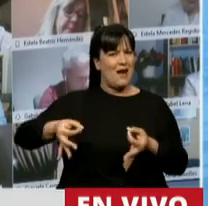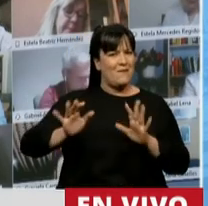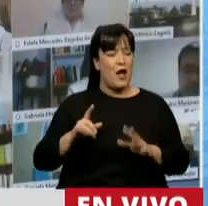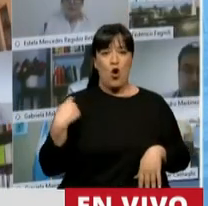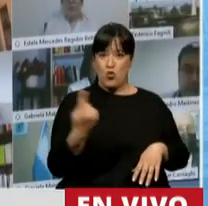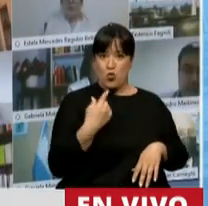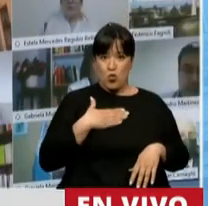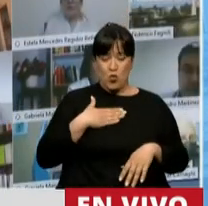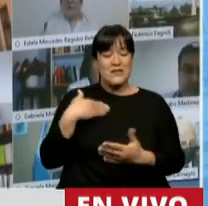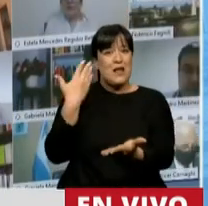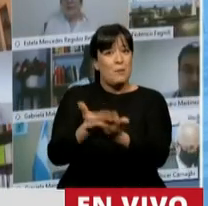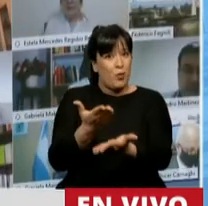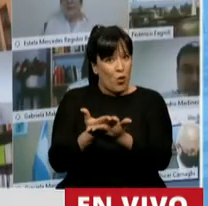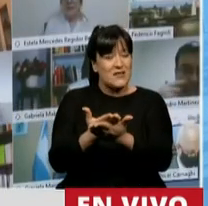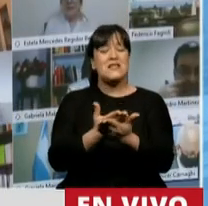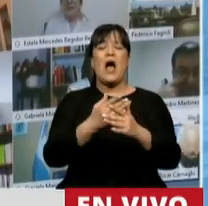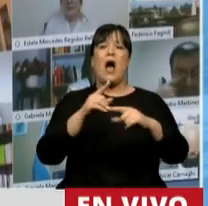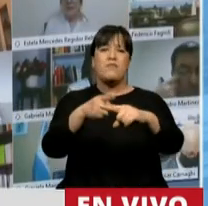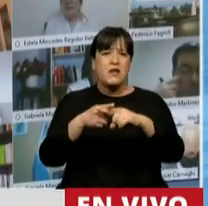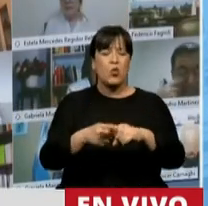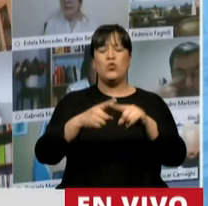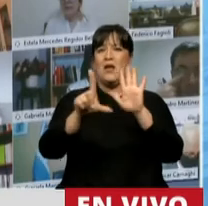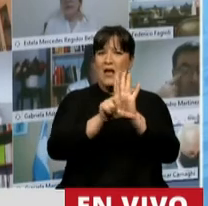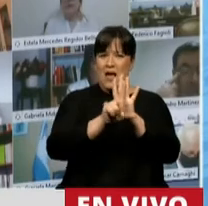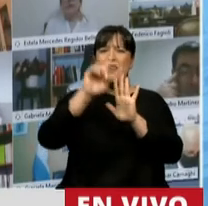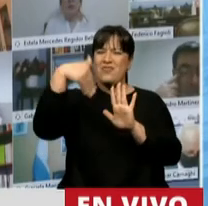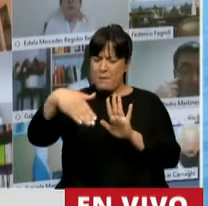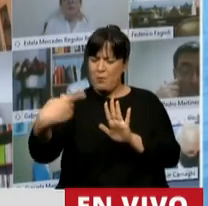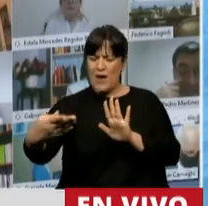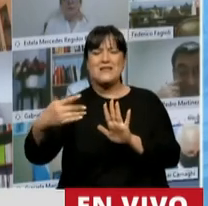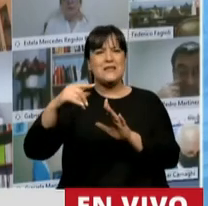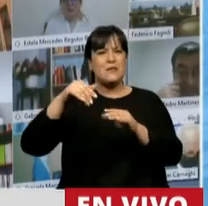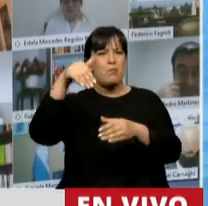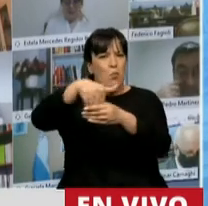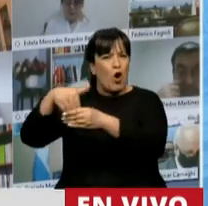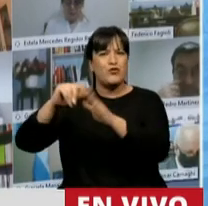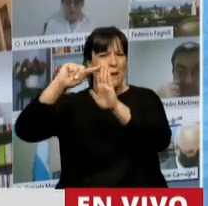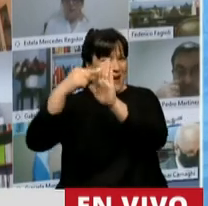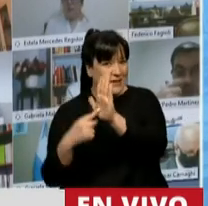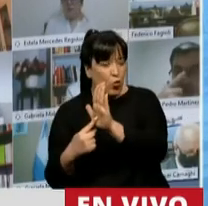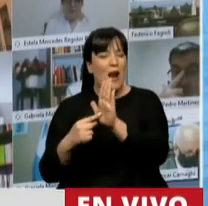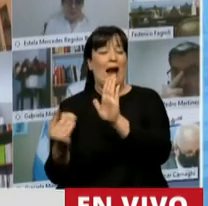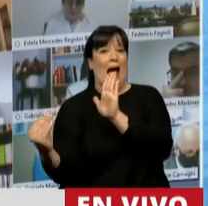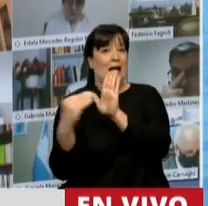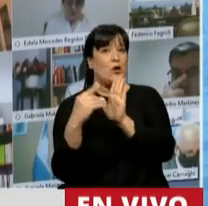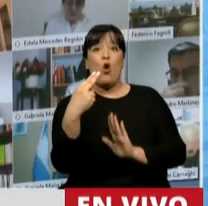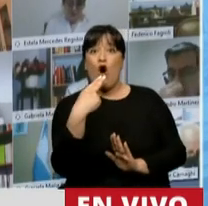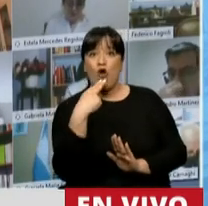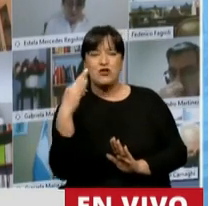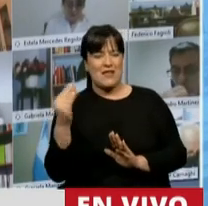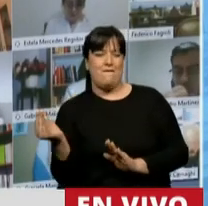Nuestra propuesta, cuando se discuta en particular la ley, vamos a pedir un agregado en ese artículo 11. Y ese artículo 11